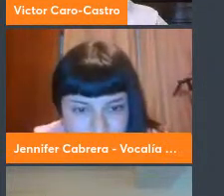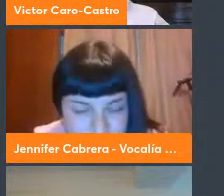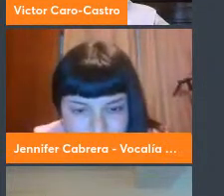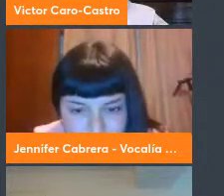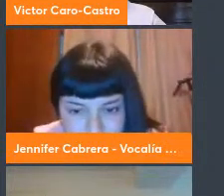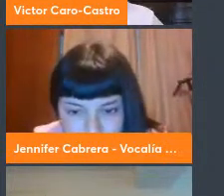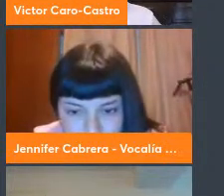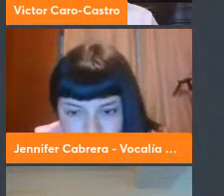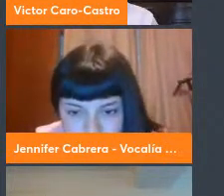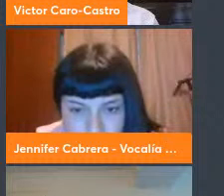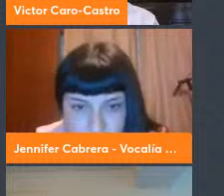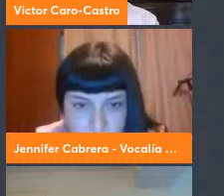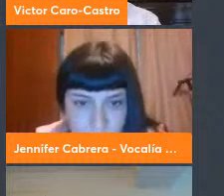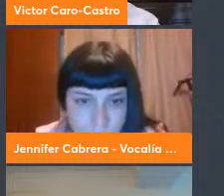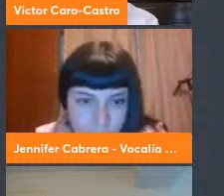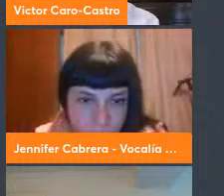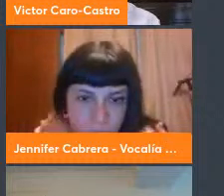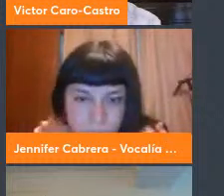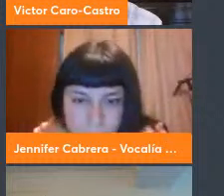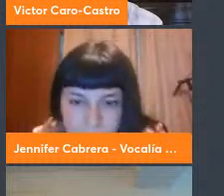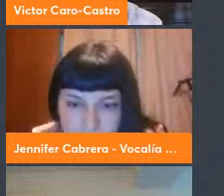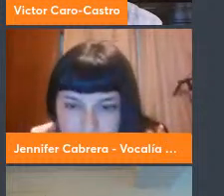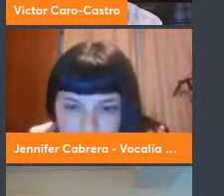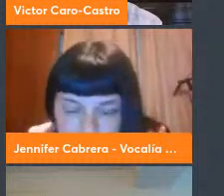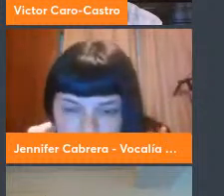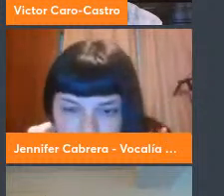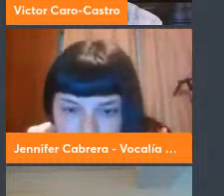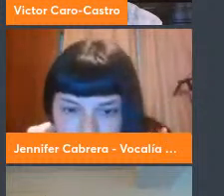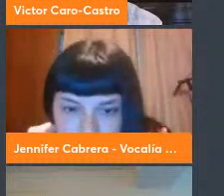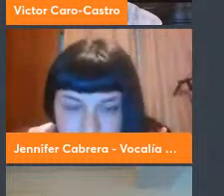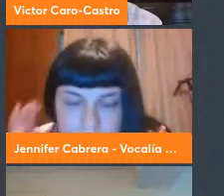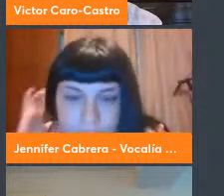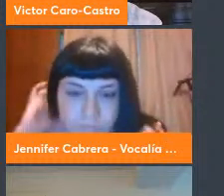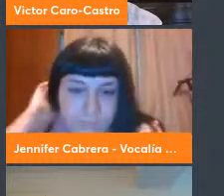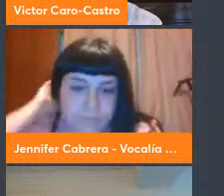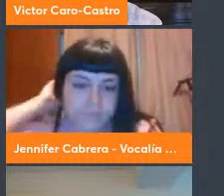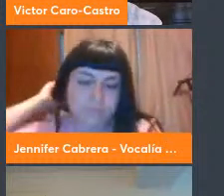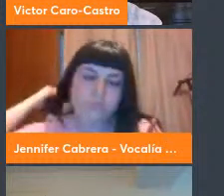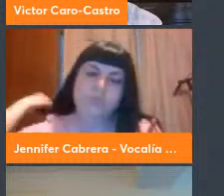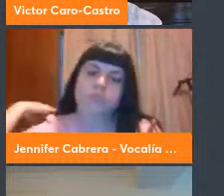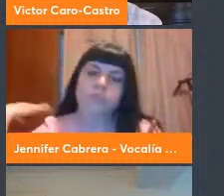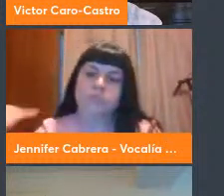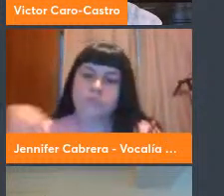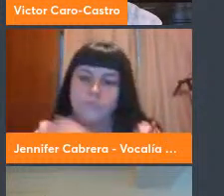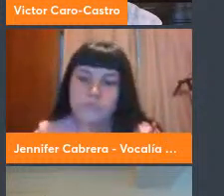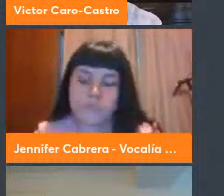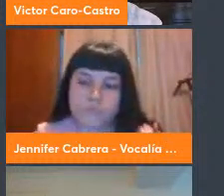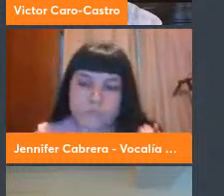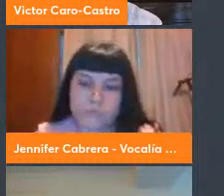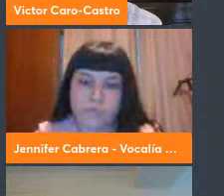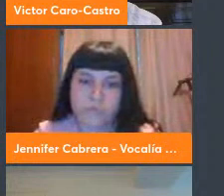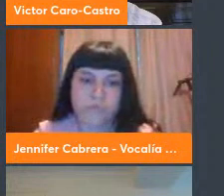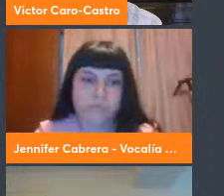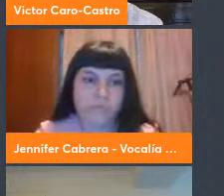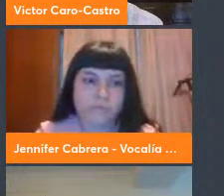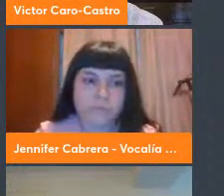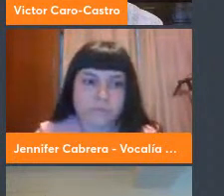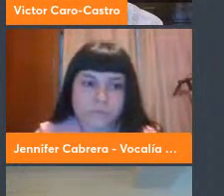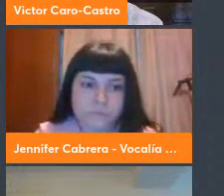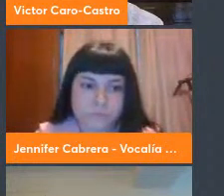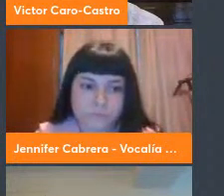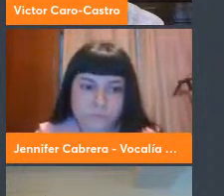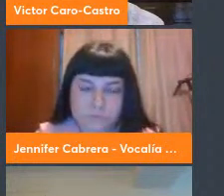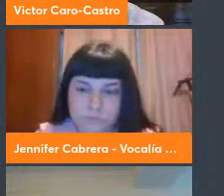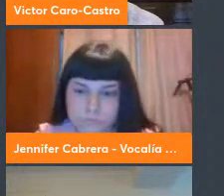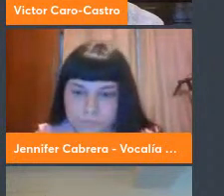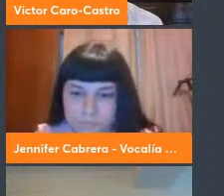en qué objetivos estaban trabajando la mayoría apuntó que trabajaba en lo de ese 8 y en el 5 y en el